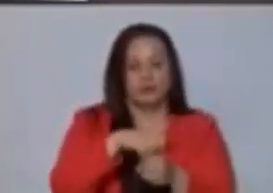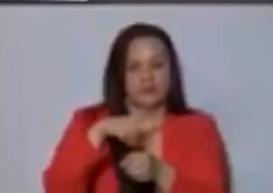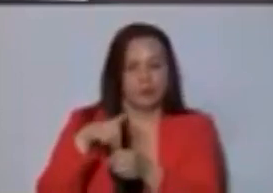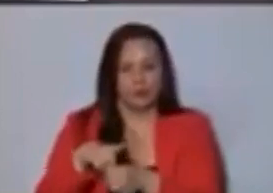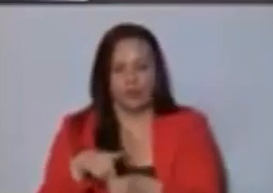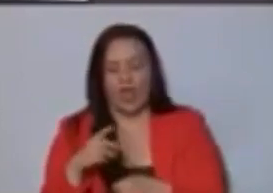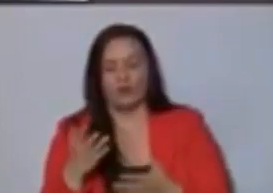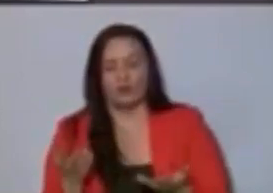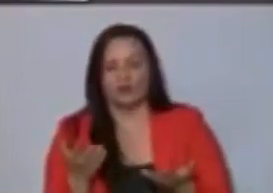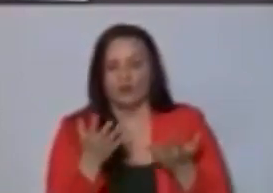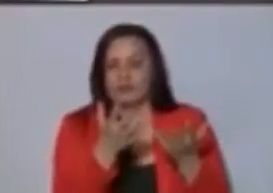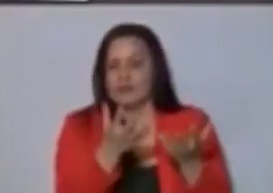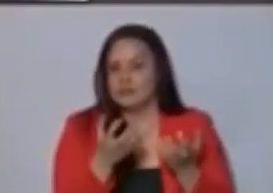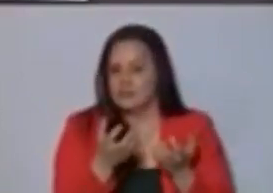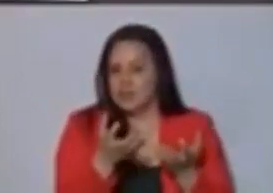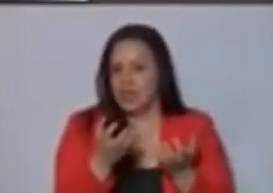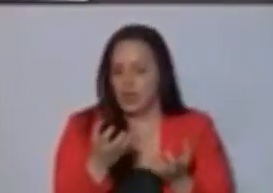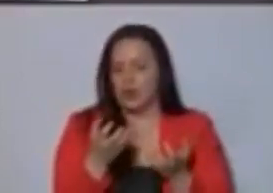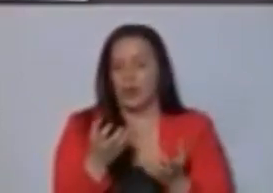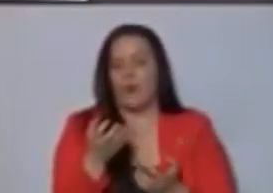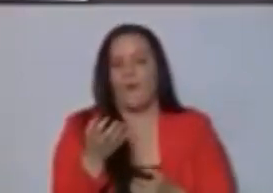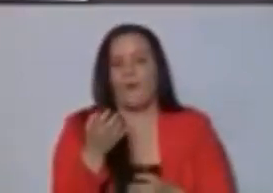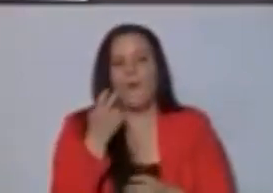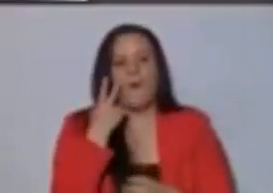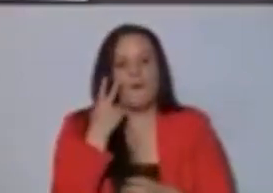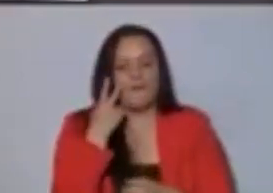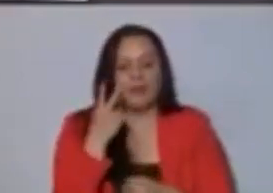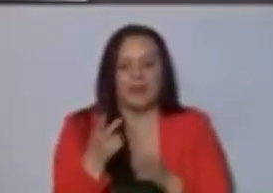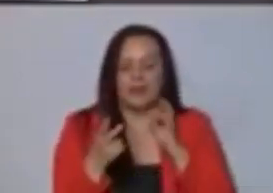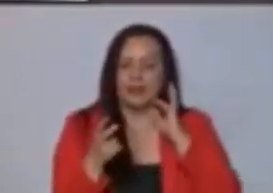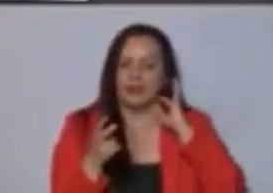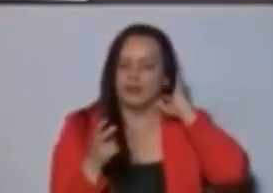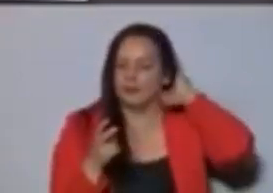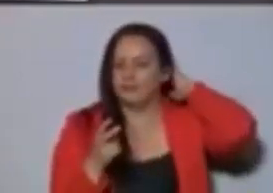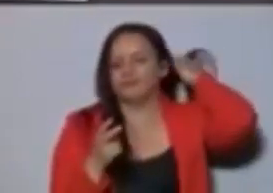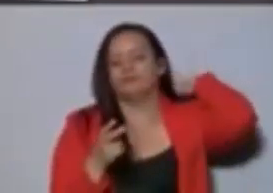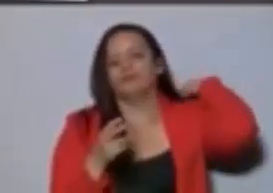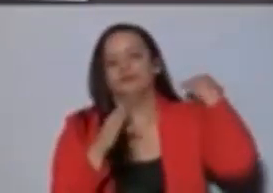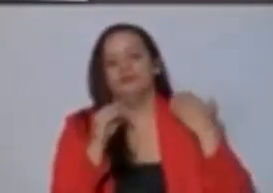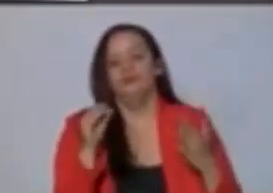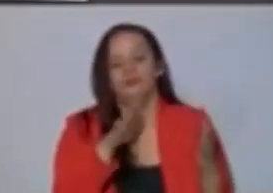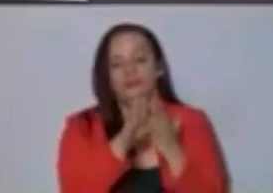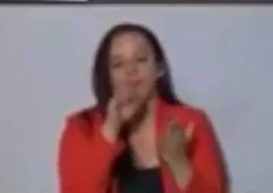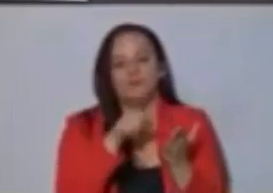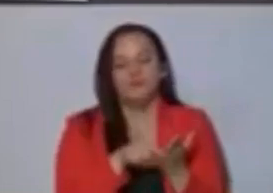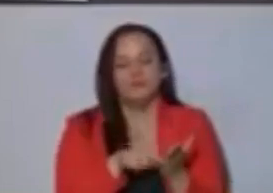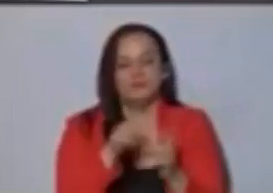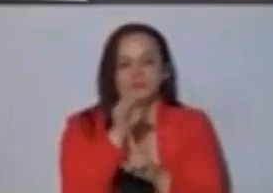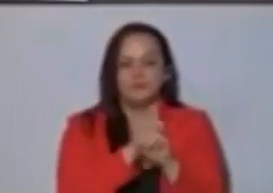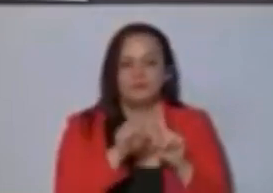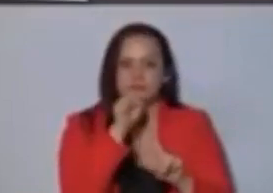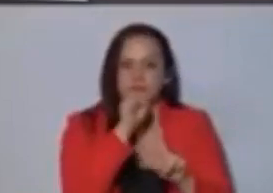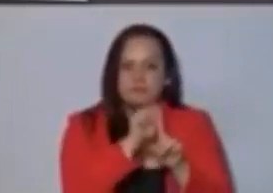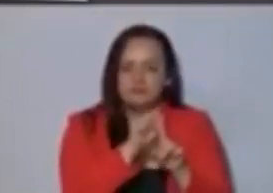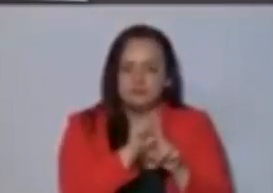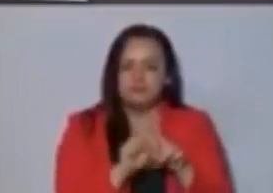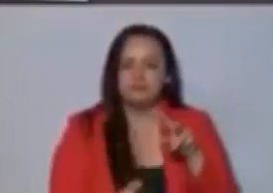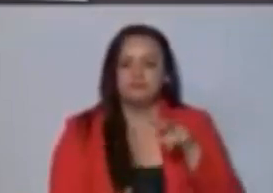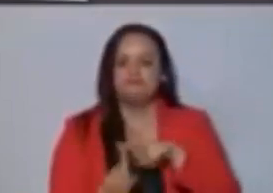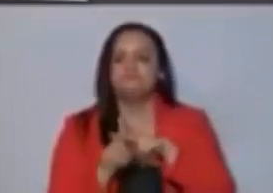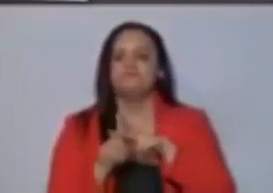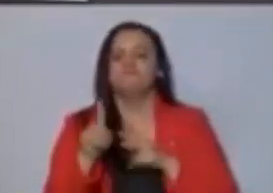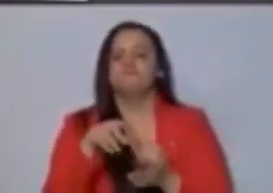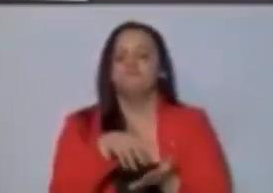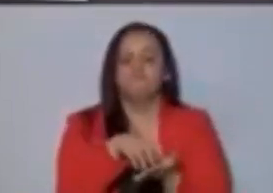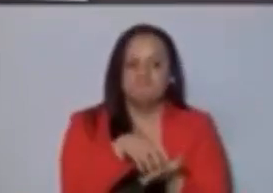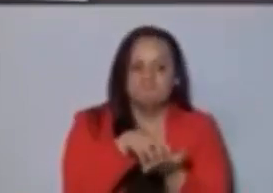lo quisieron ver. Y ante eso me surgió la duda y empecé a consultarle